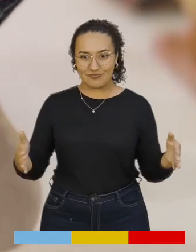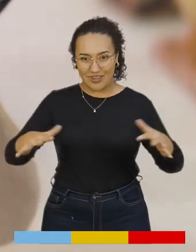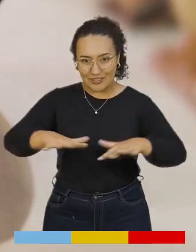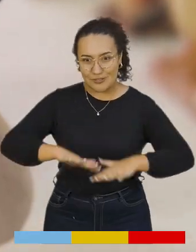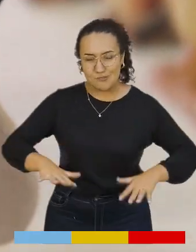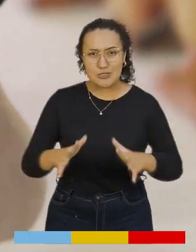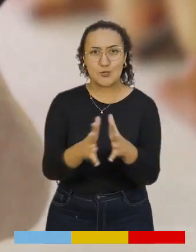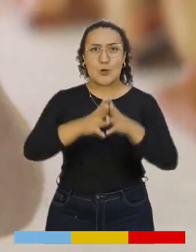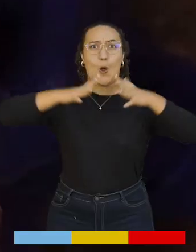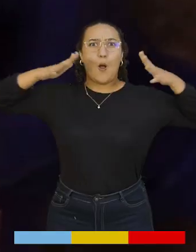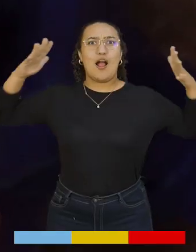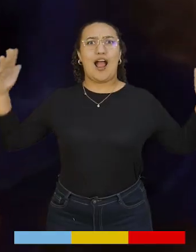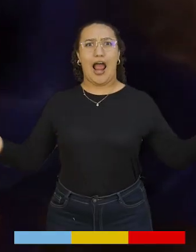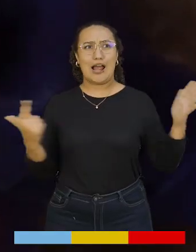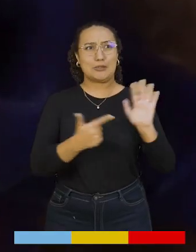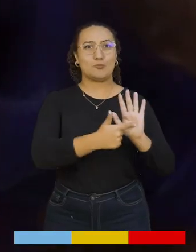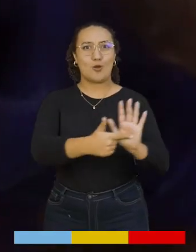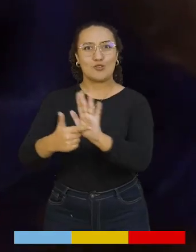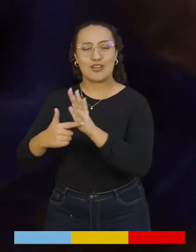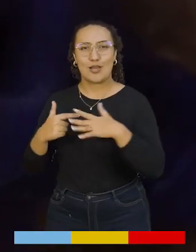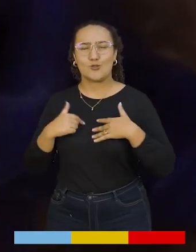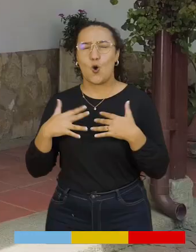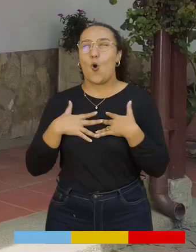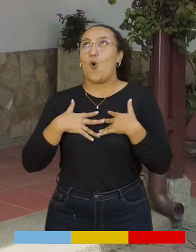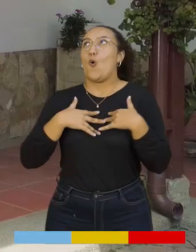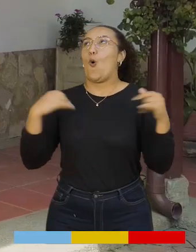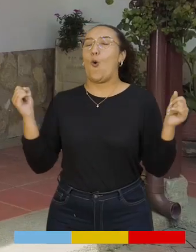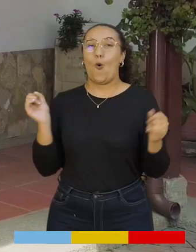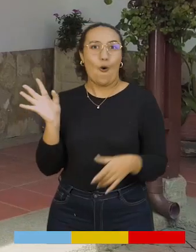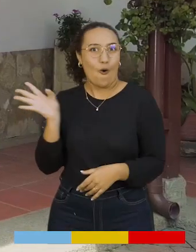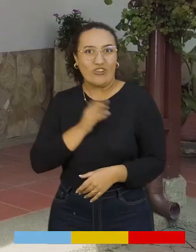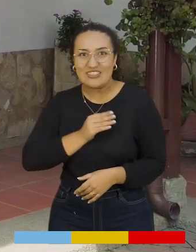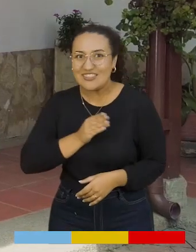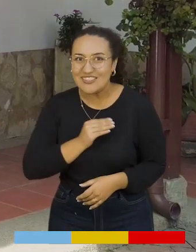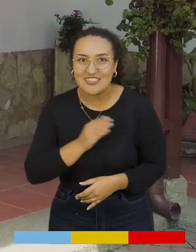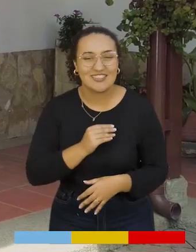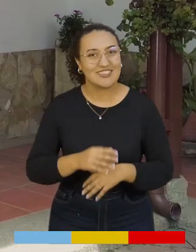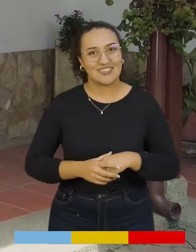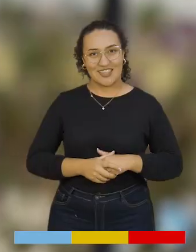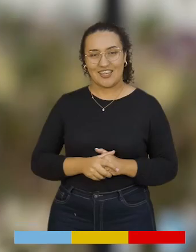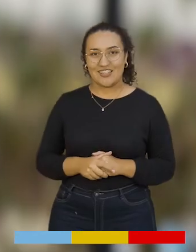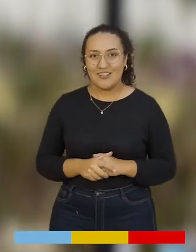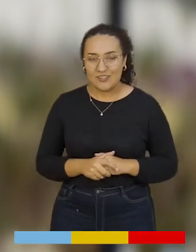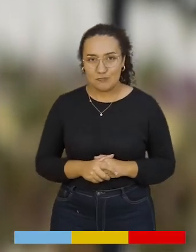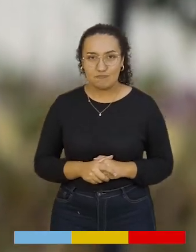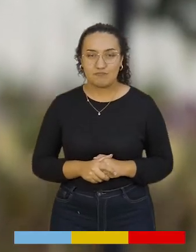estar ahí, tener un espacio súper grande para mostrar, eso es espectacular.